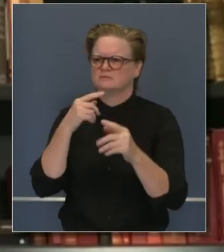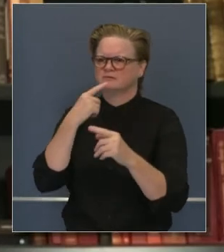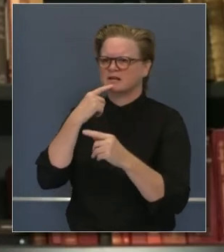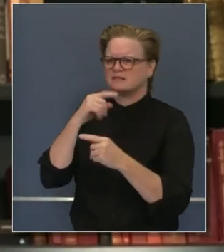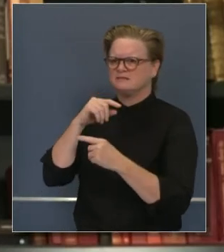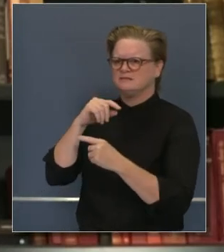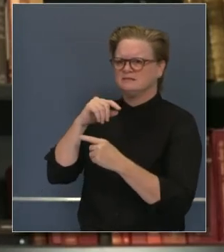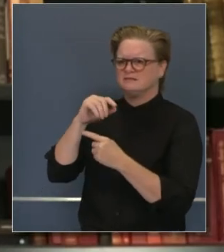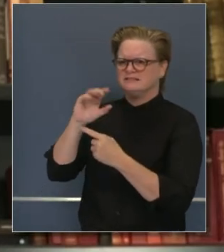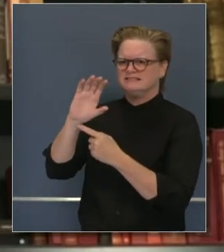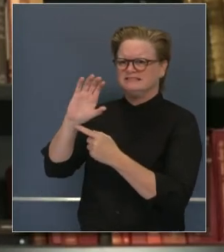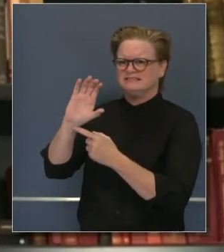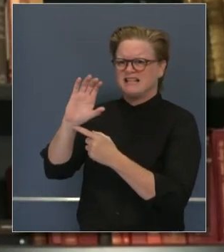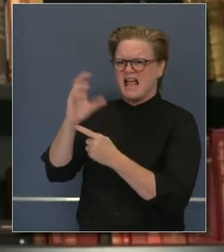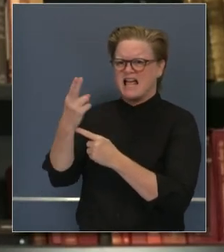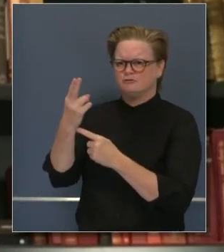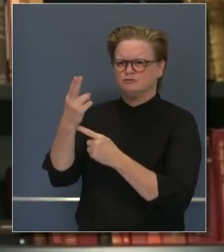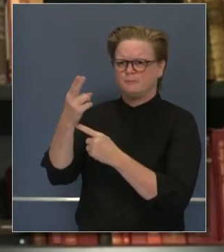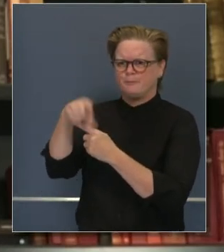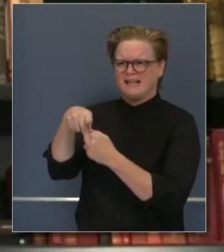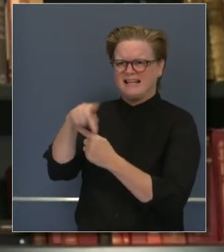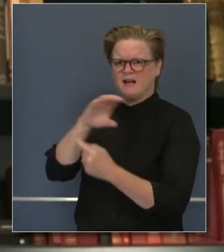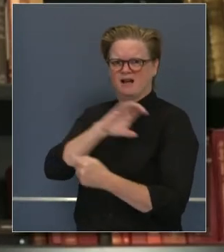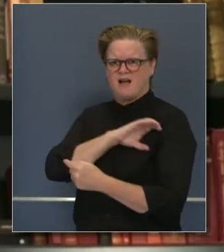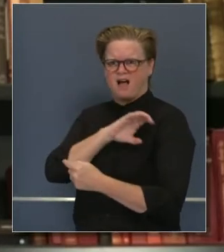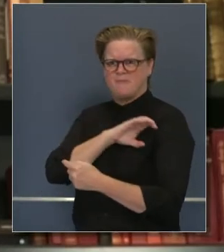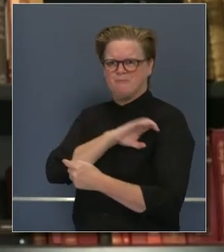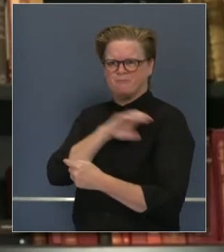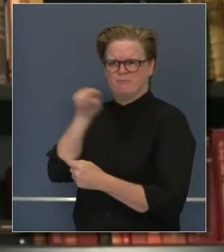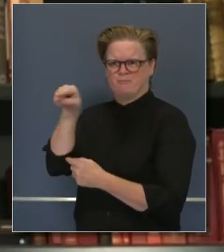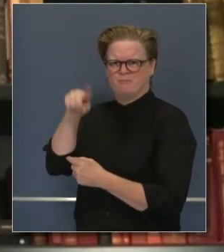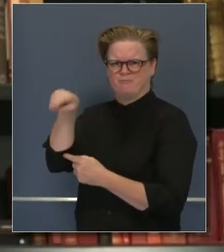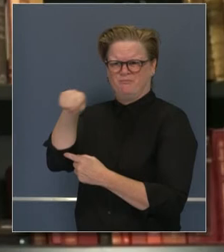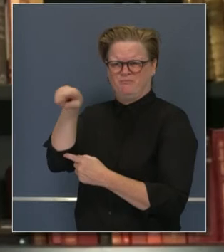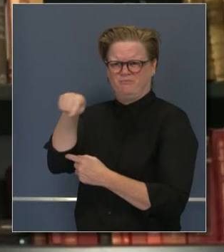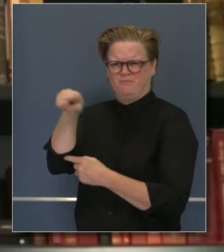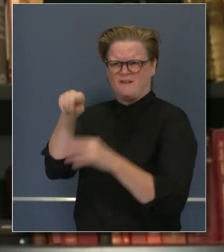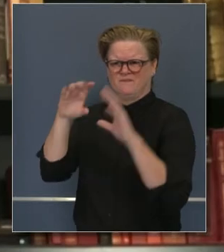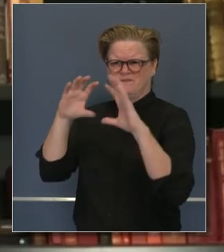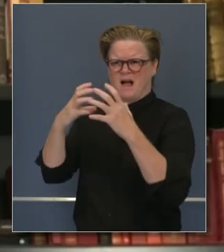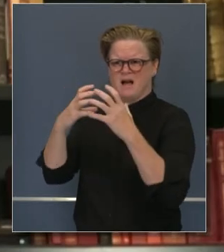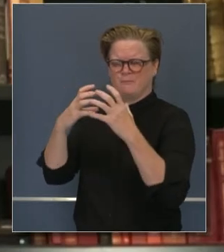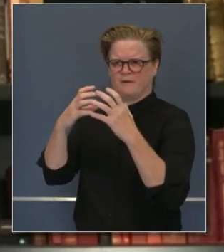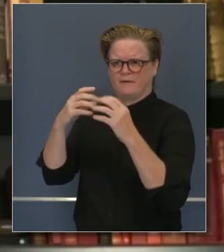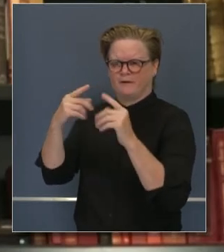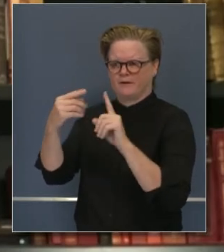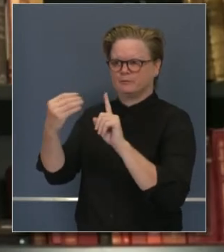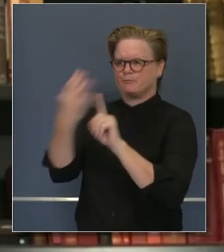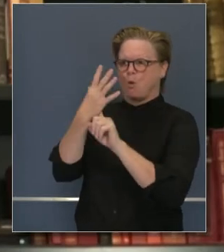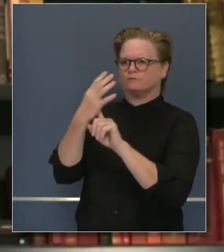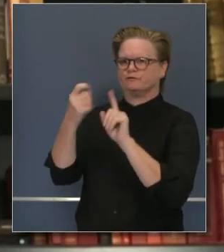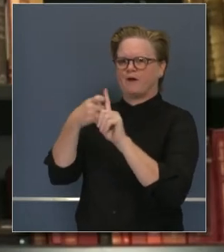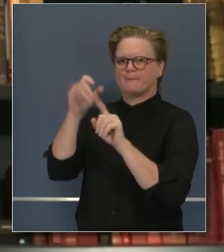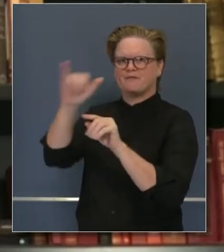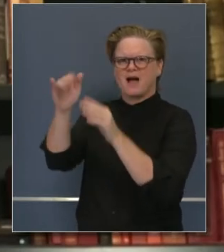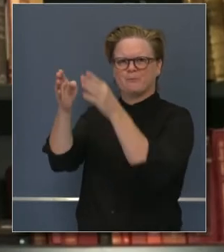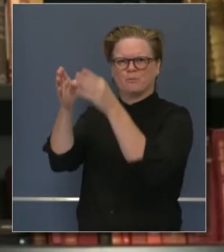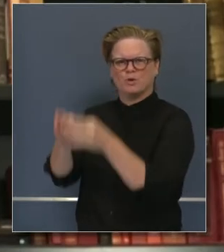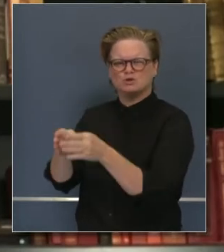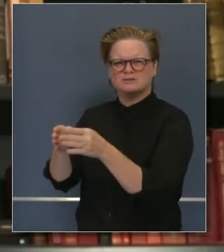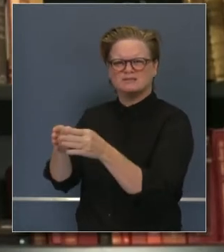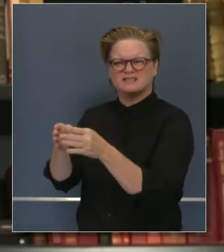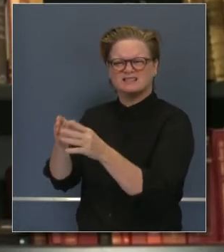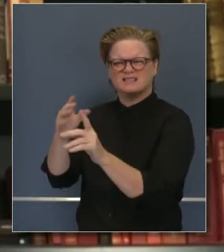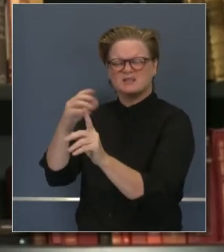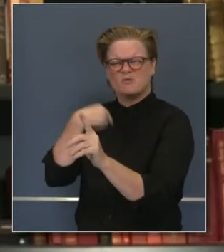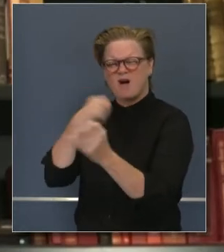gente de patrullas que fue positivo. Y luego estoy